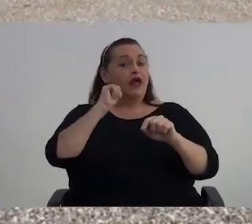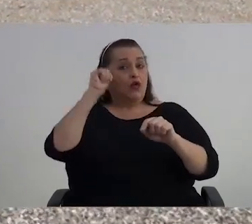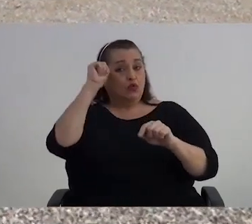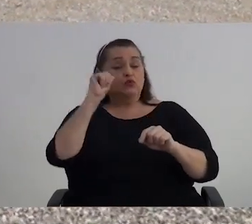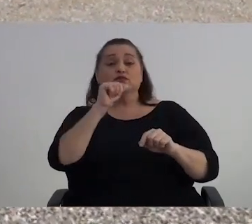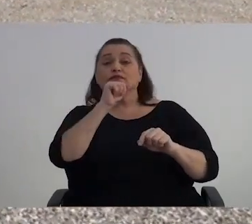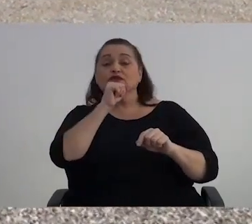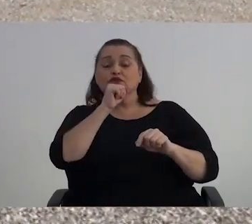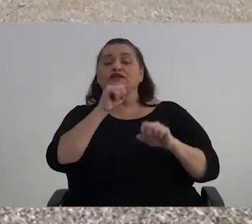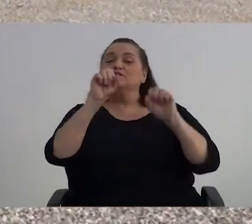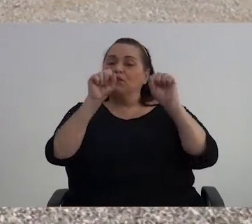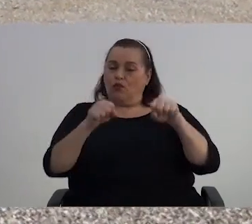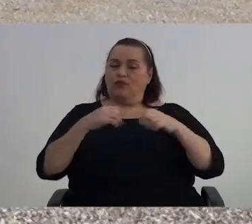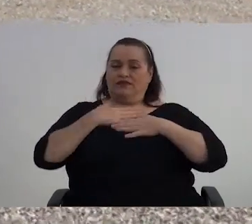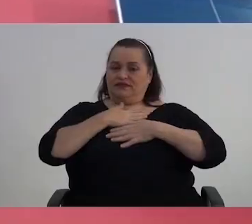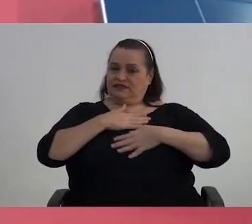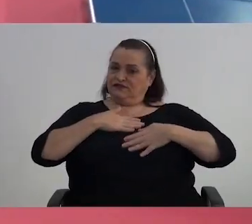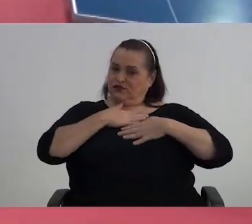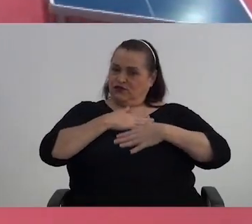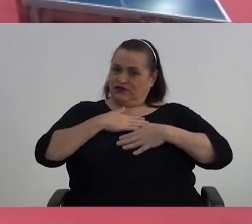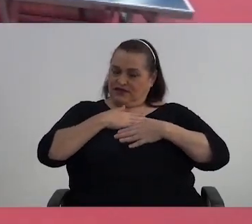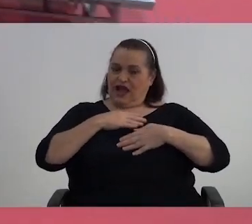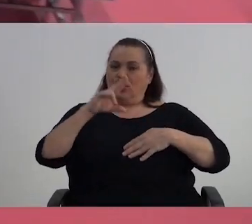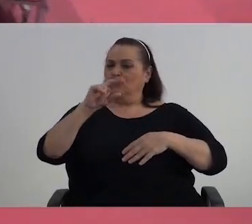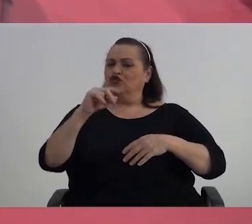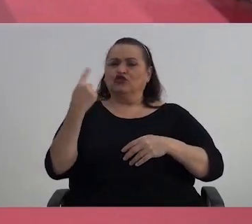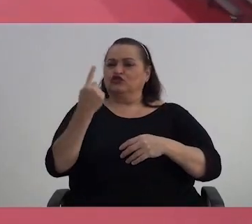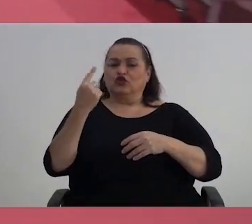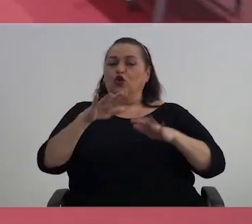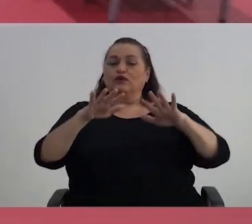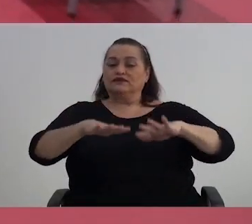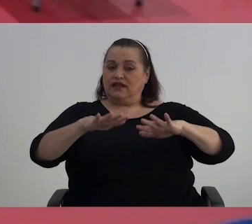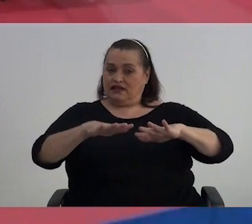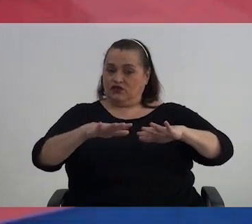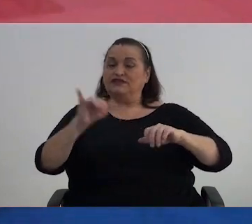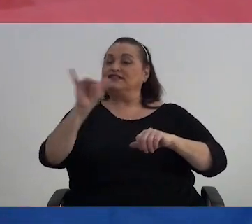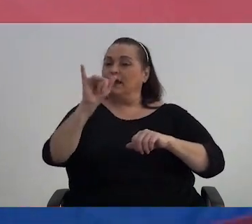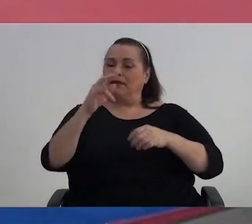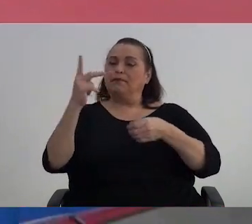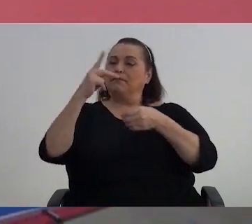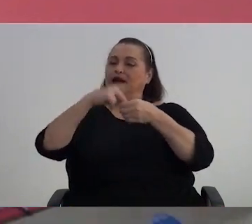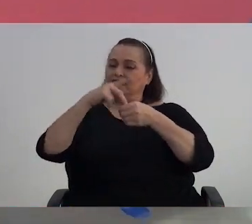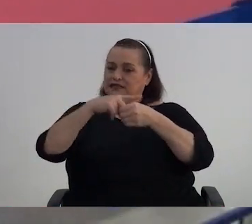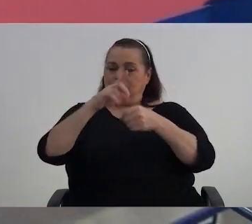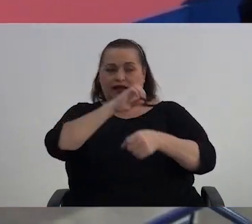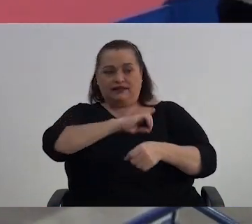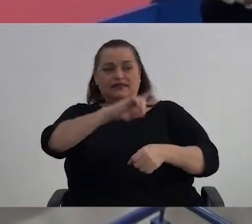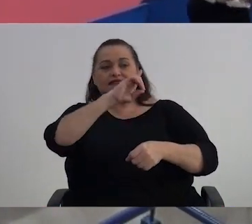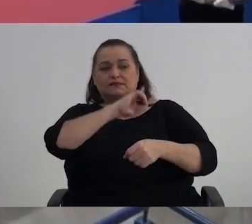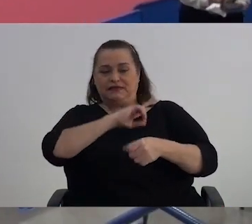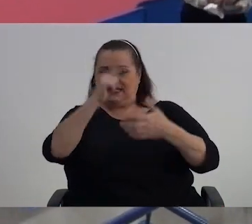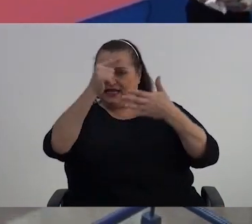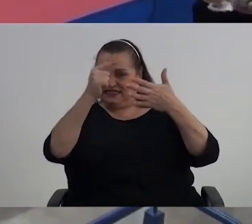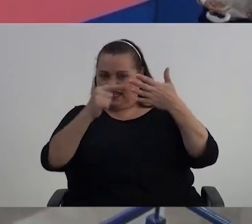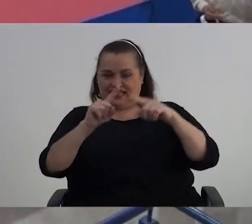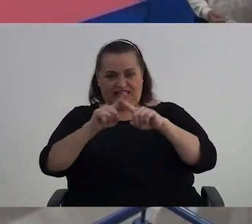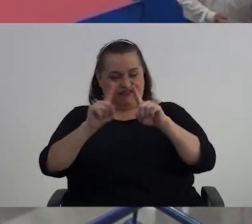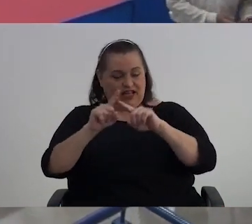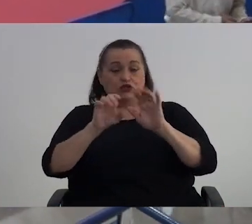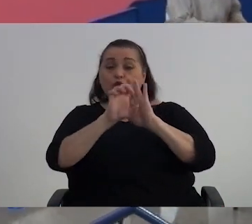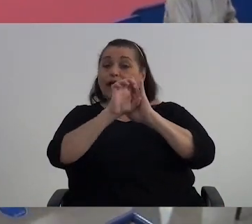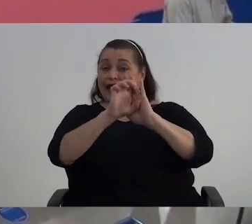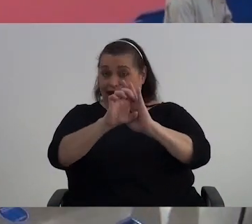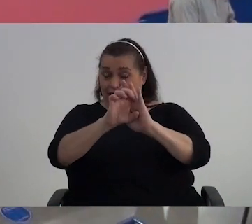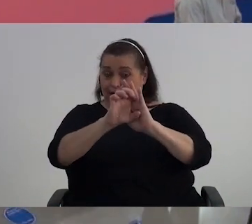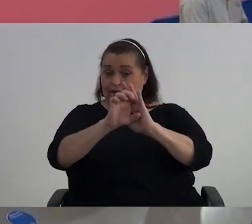puedan disfrutar no solamente de las instalaciones, sino también ser partícipes de esa disciplina. Un ejemplo de eso